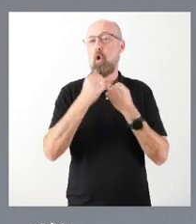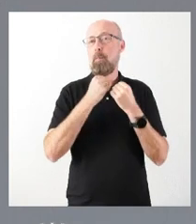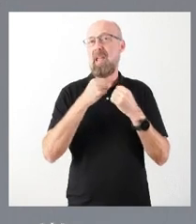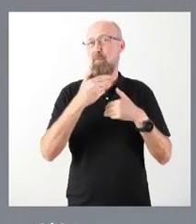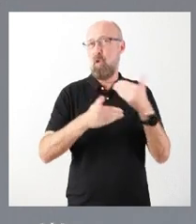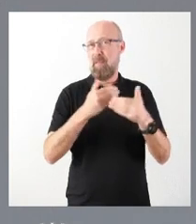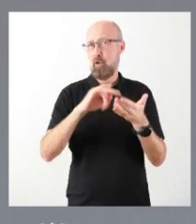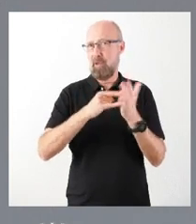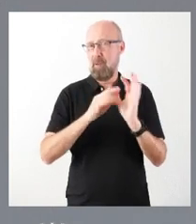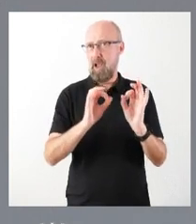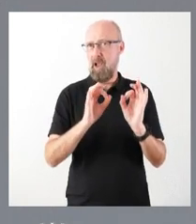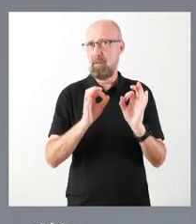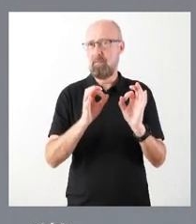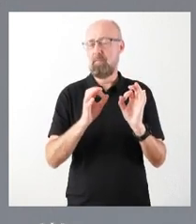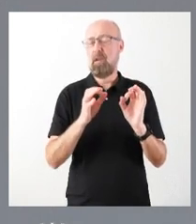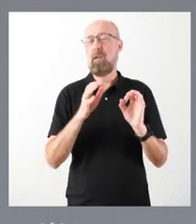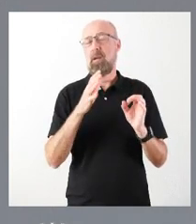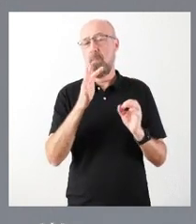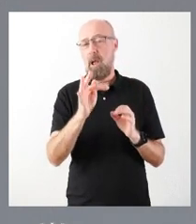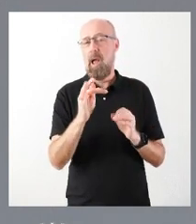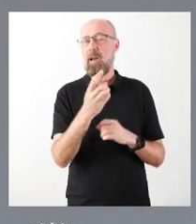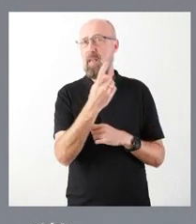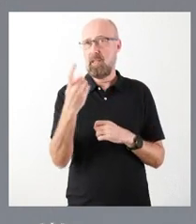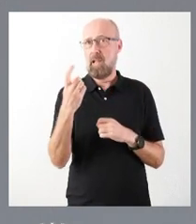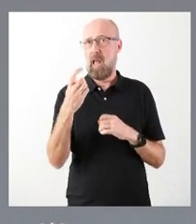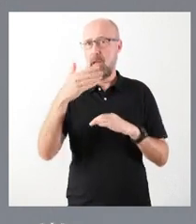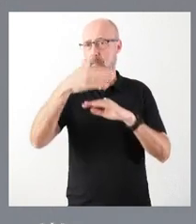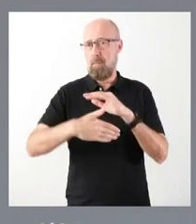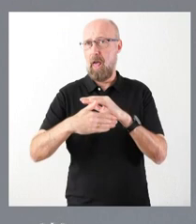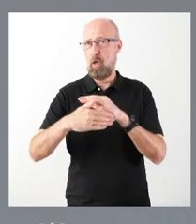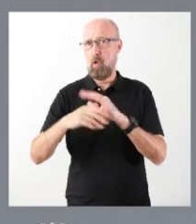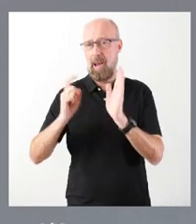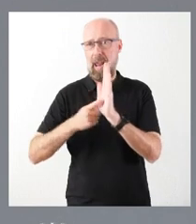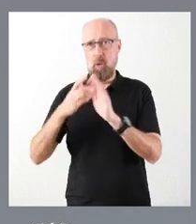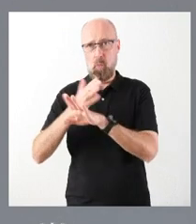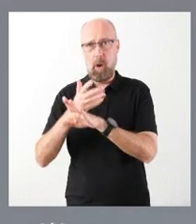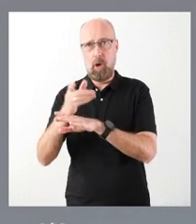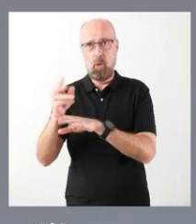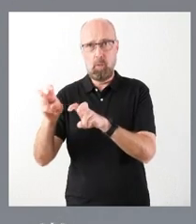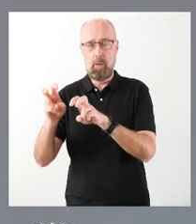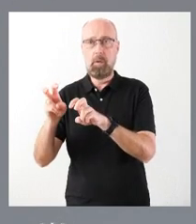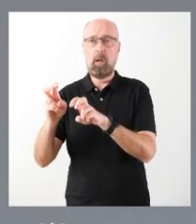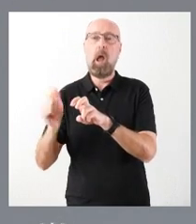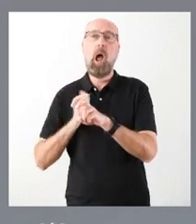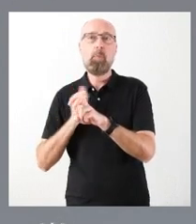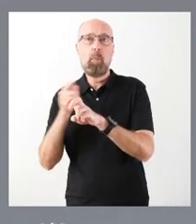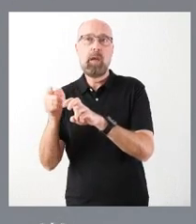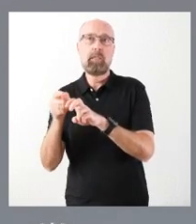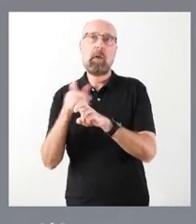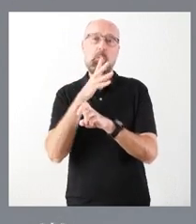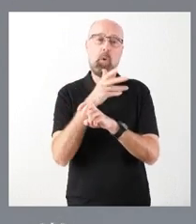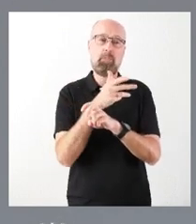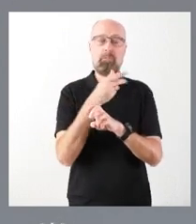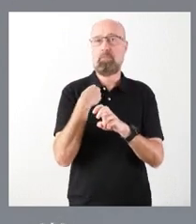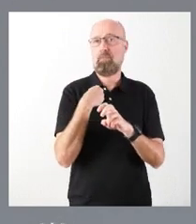teníamos la necesidad de dar nuevo plazo a la ley de juego, hemos aprovechado que tenemos también la urgencia